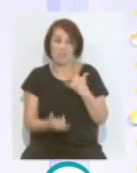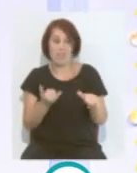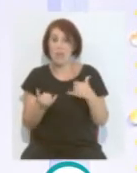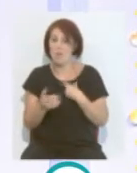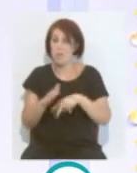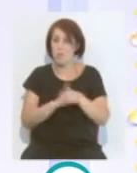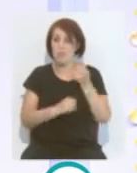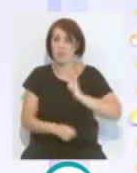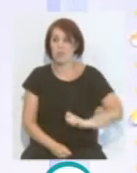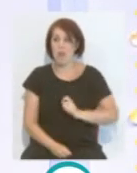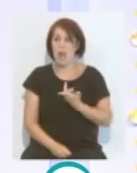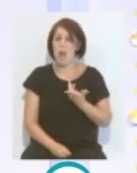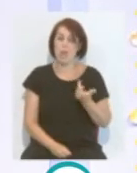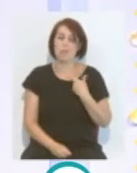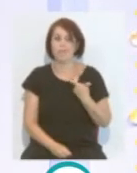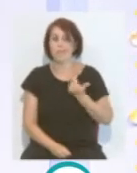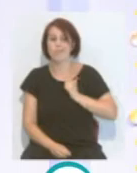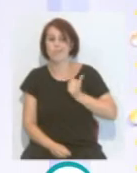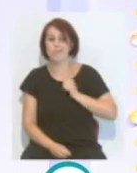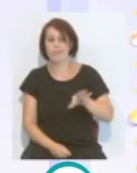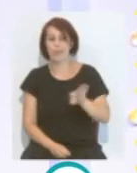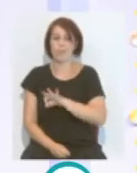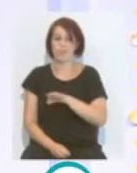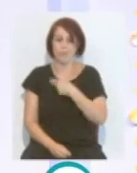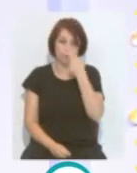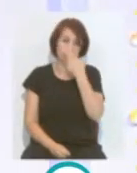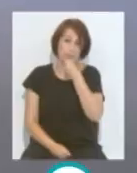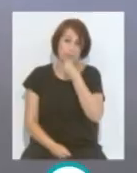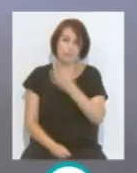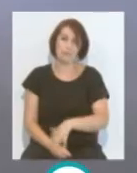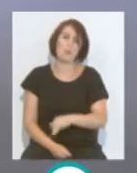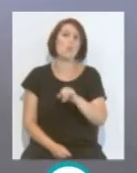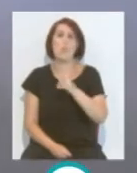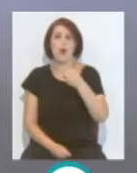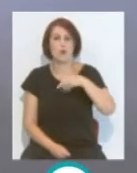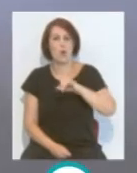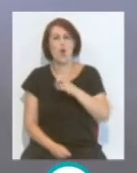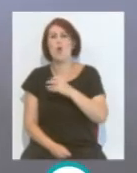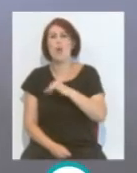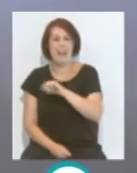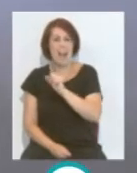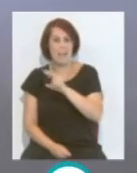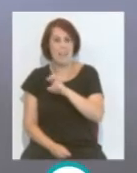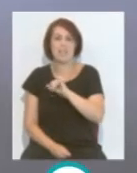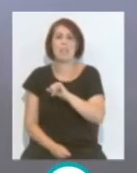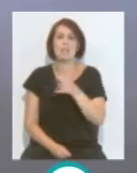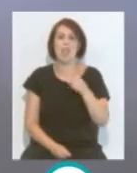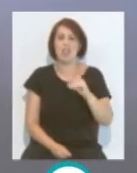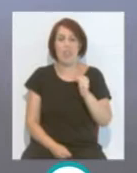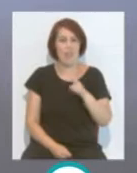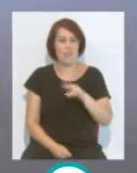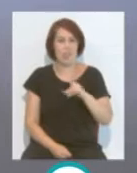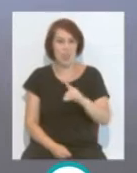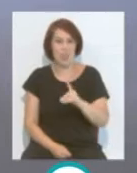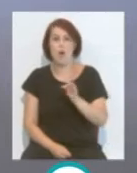el fútbol profesional le sacado provecho, ¿no? Que al final es lo interesante y lo bonito también, Y Juanjo, Javi, en fin, David Pipió, el